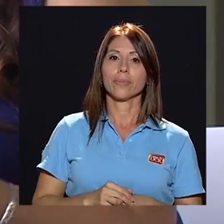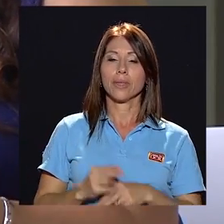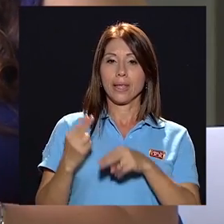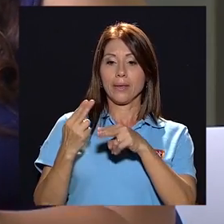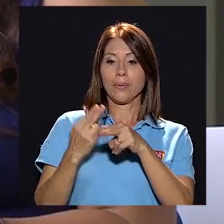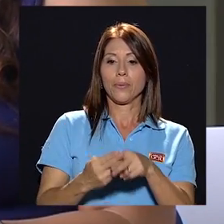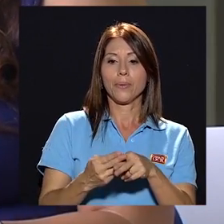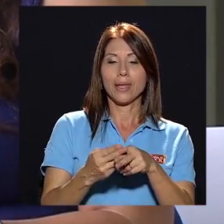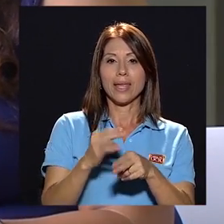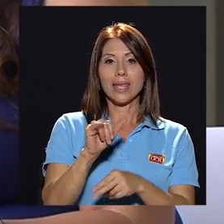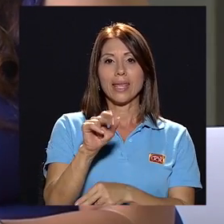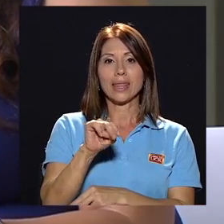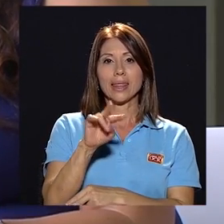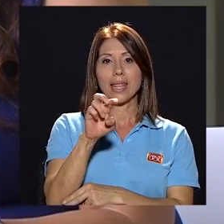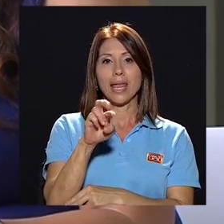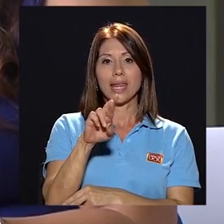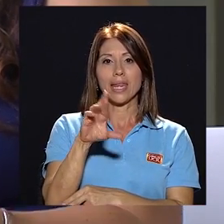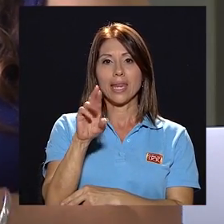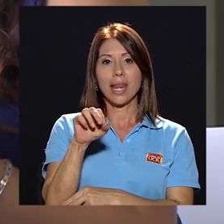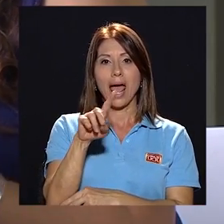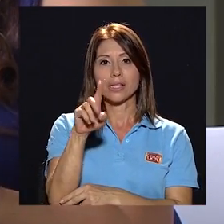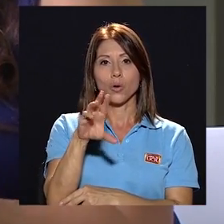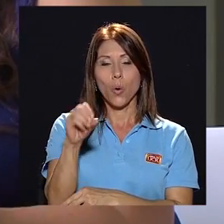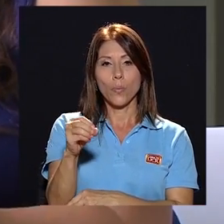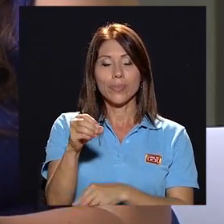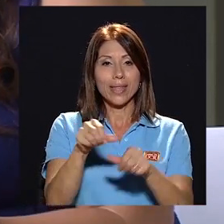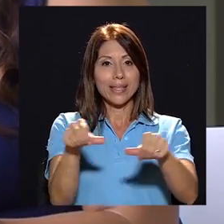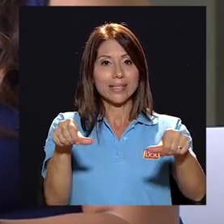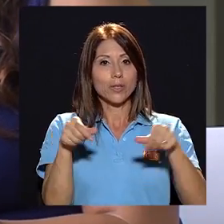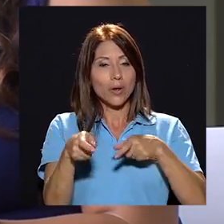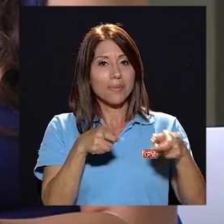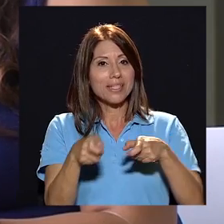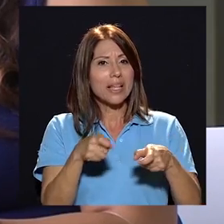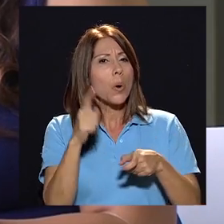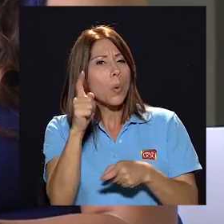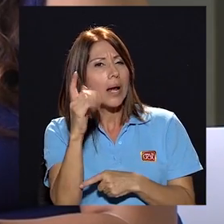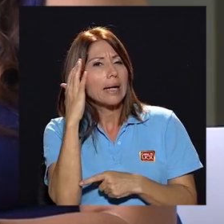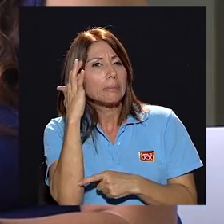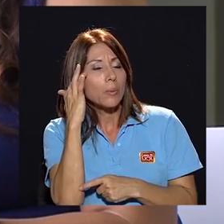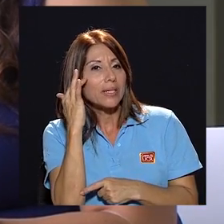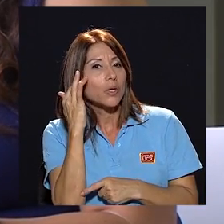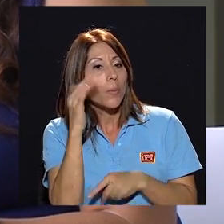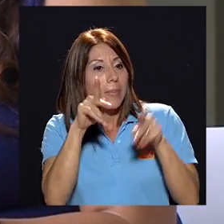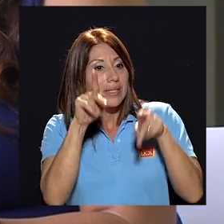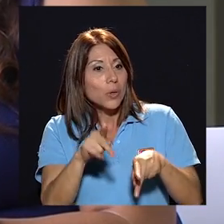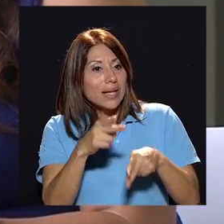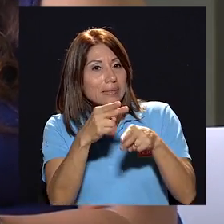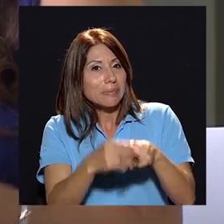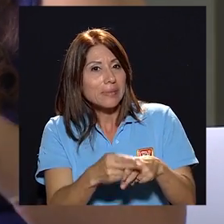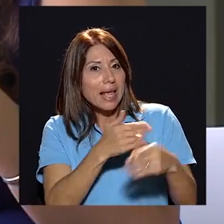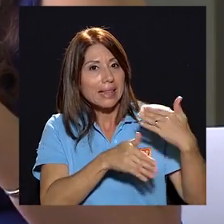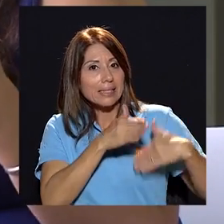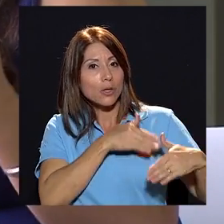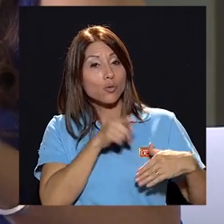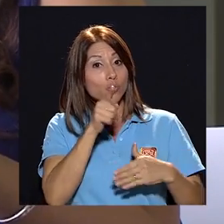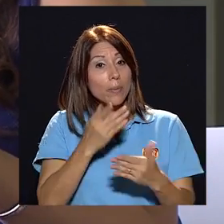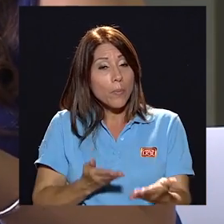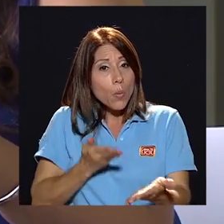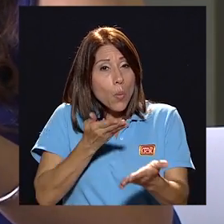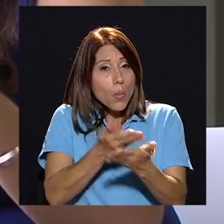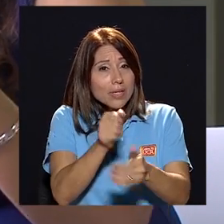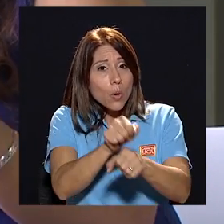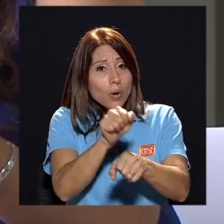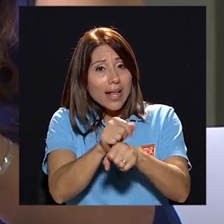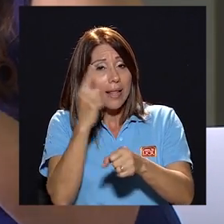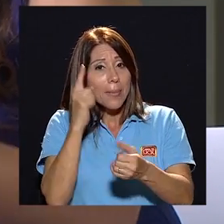el interlinazgo del sector administrativo ha sido una de las principales preocupaciones de quienes le han antecedido a usted en este cargo ¿tiene usted una propuesta